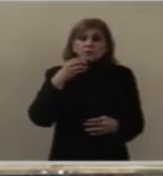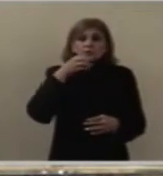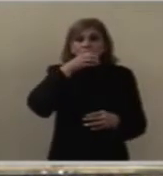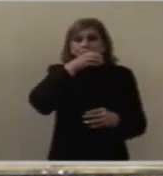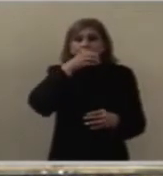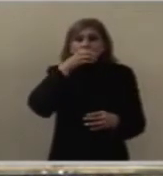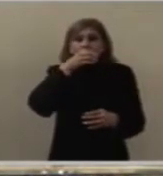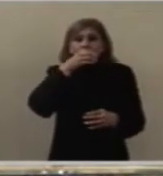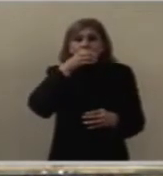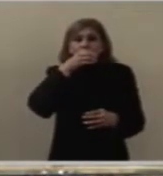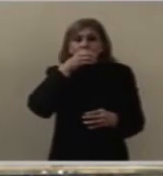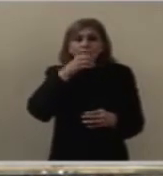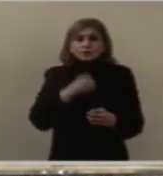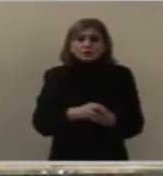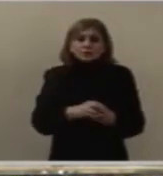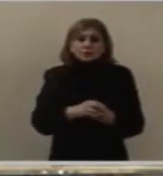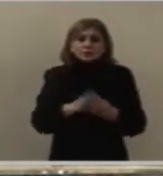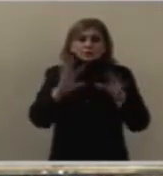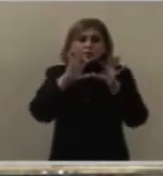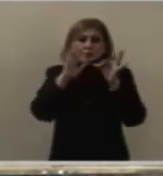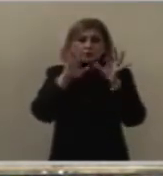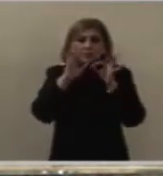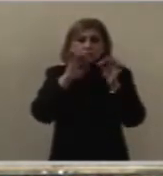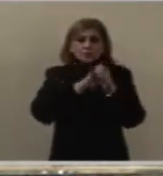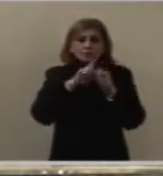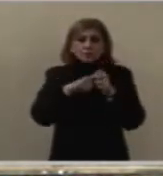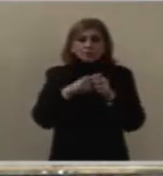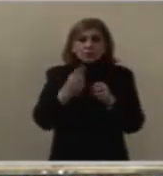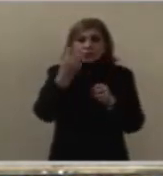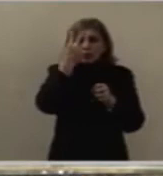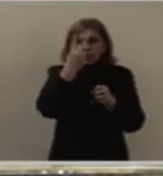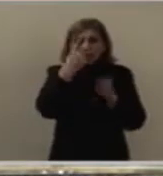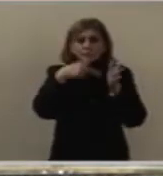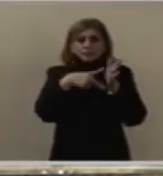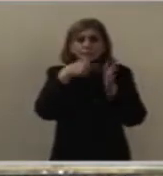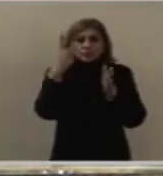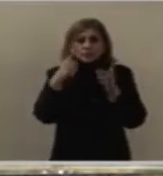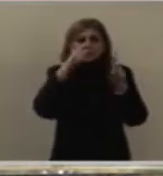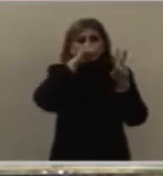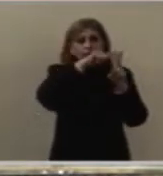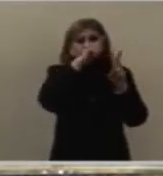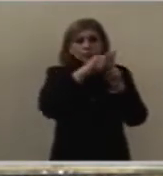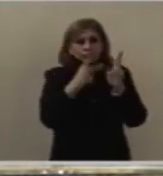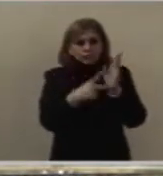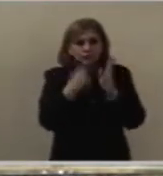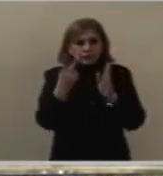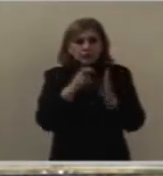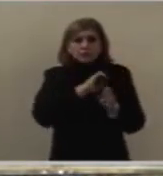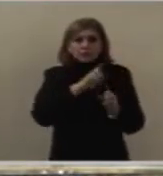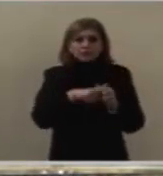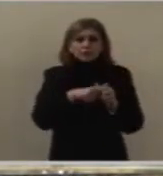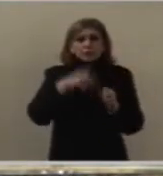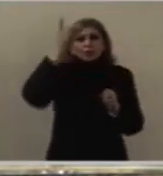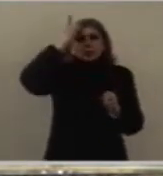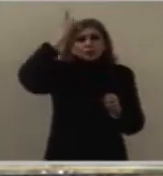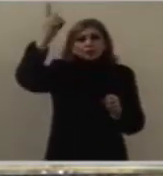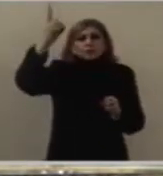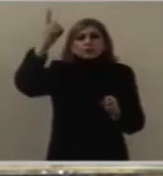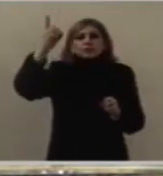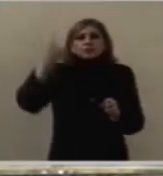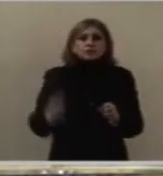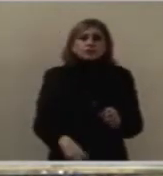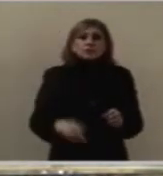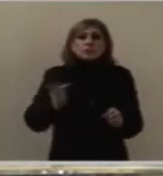bien, hermanos, en dos ocasiones especiales, Dios ha hablado a su